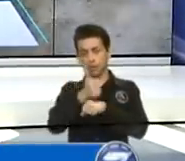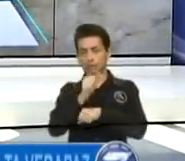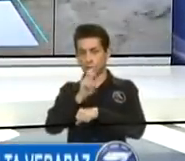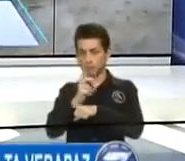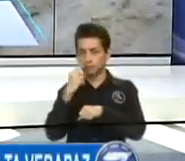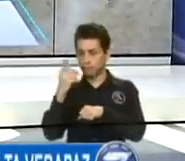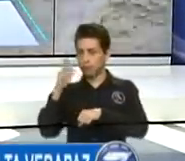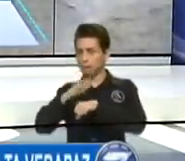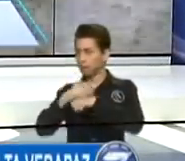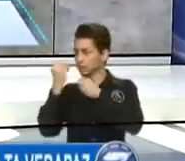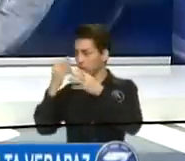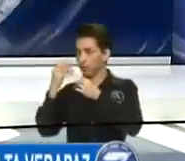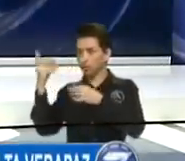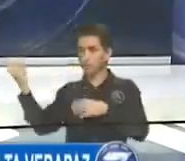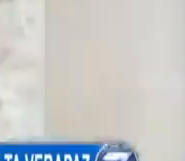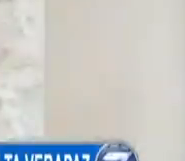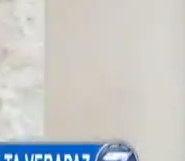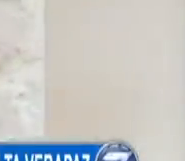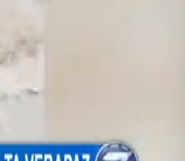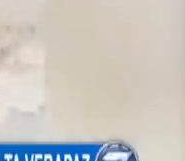desencadenados por la lluvia.